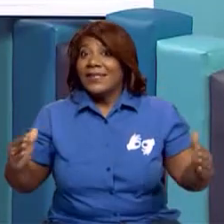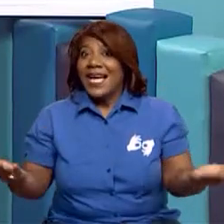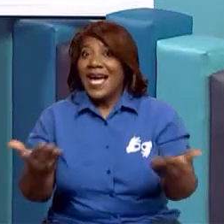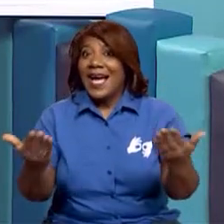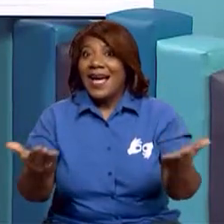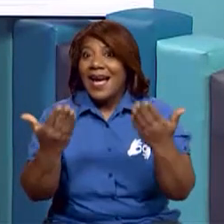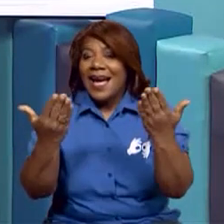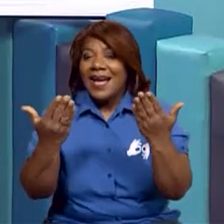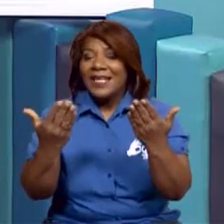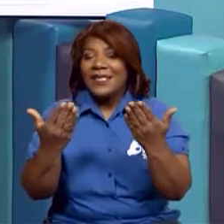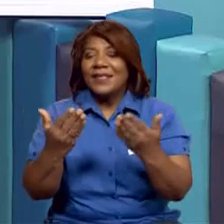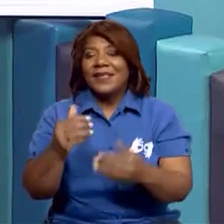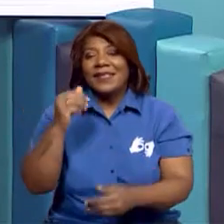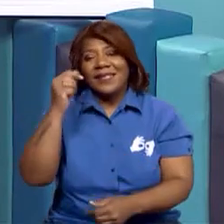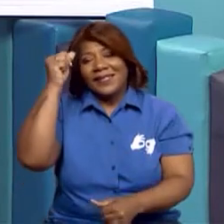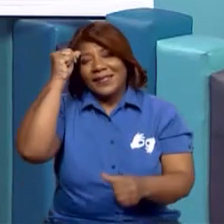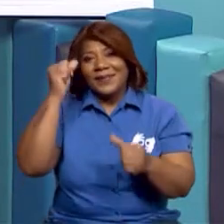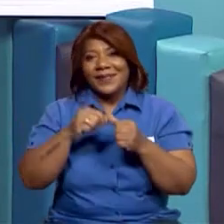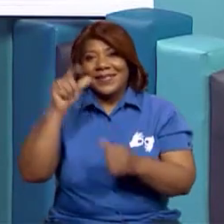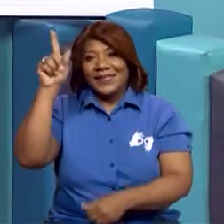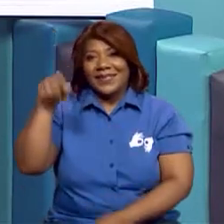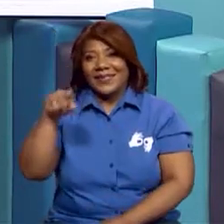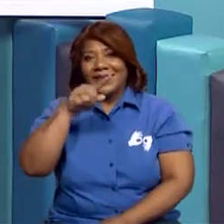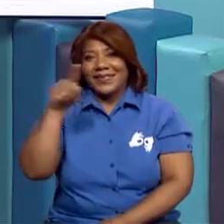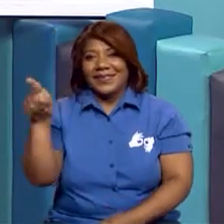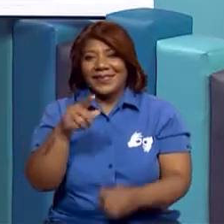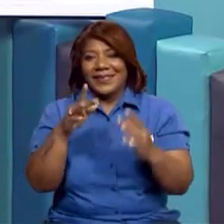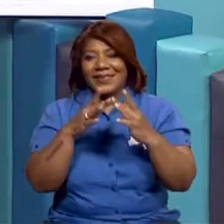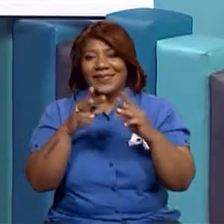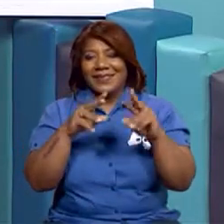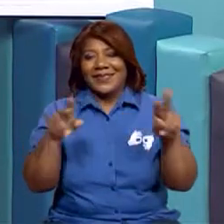vamos con ganas. Y recuerden que la estrella se conecta con la diversidad. Nos vemos.